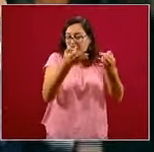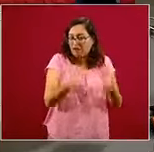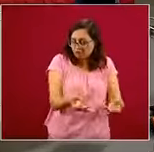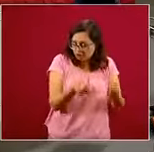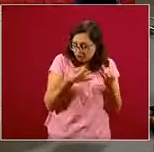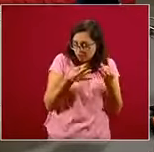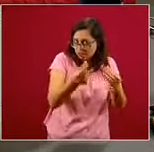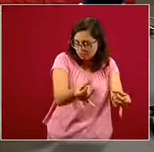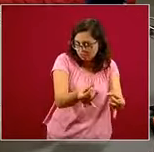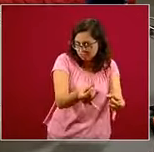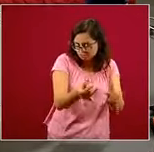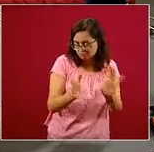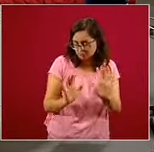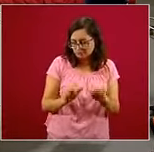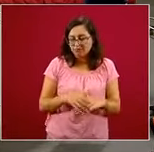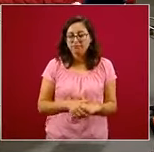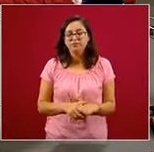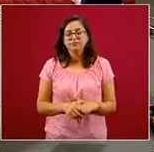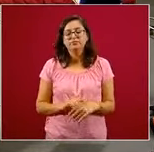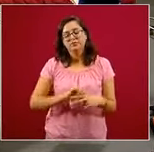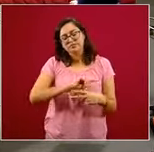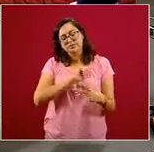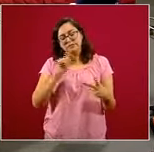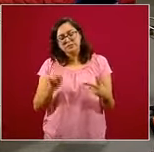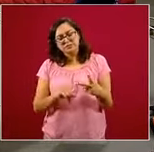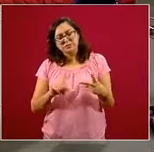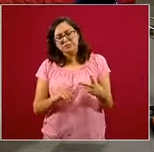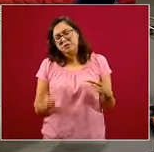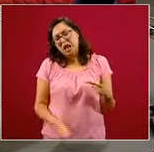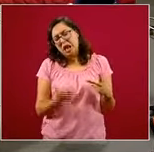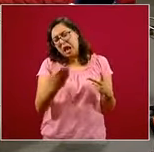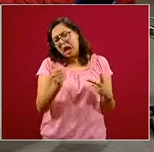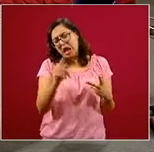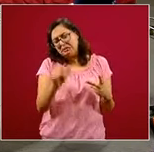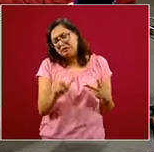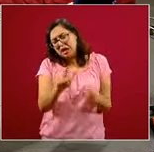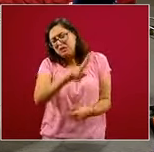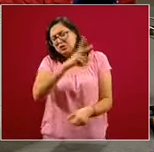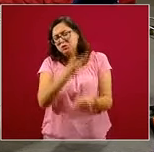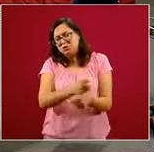para el doctor Gatell, pues es producto de una investigación,